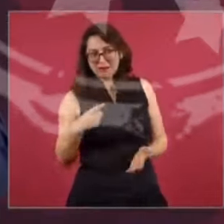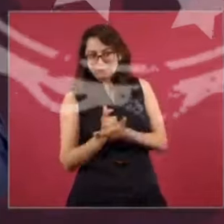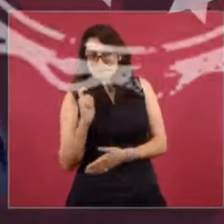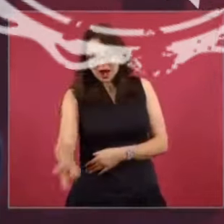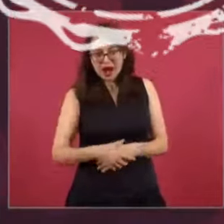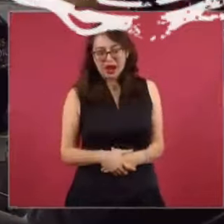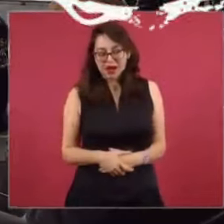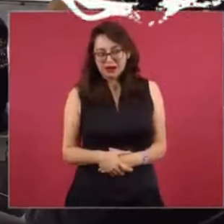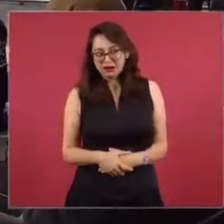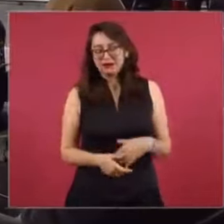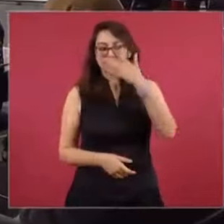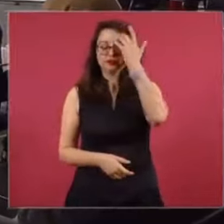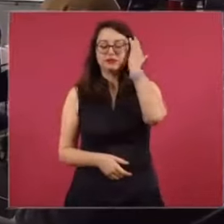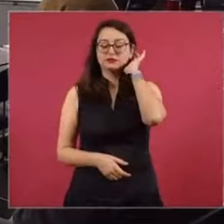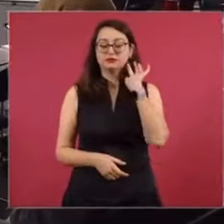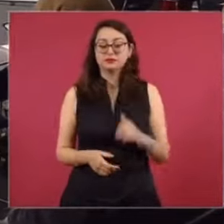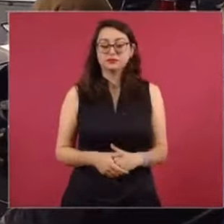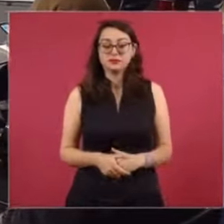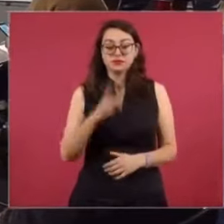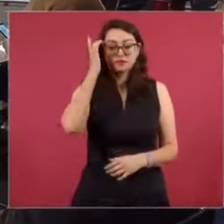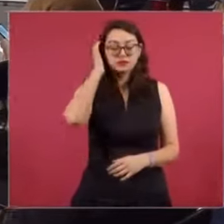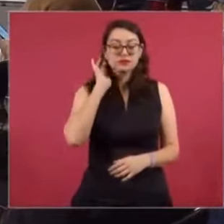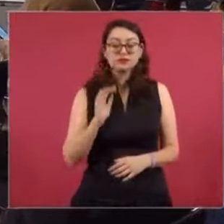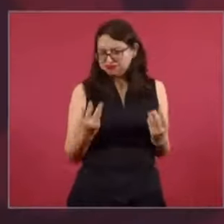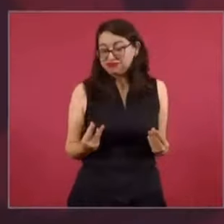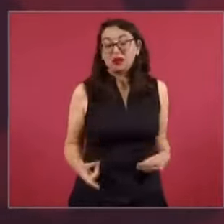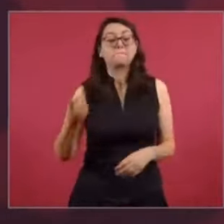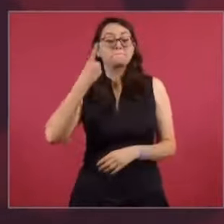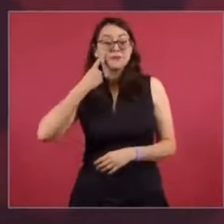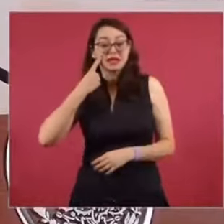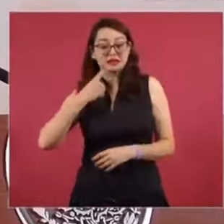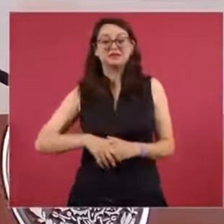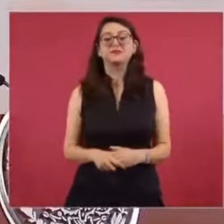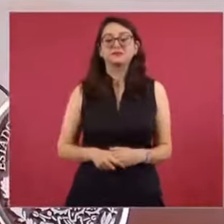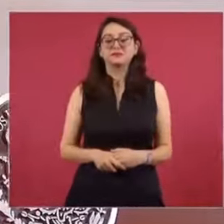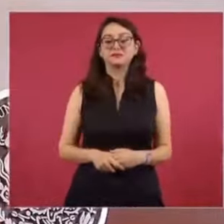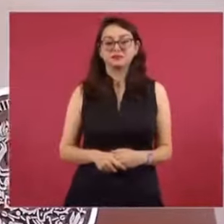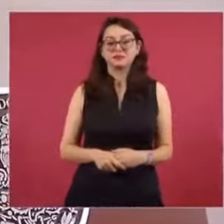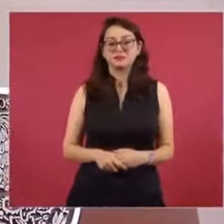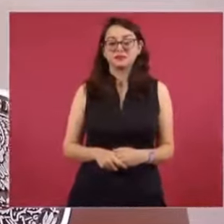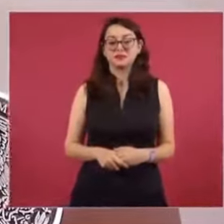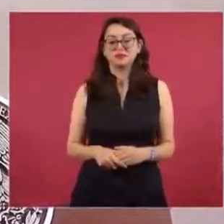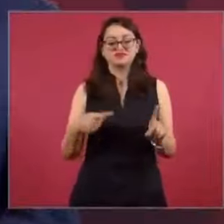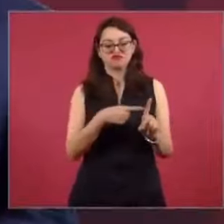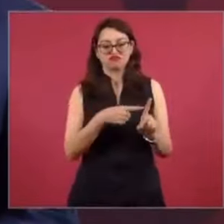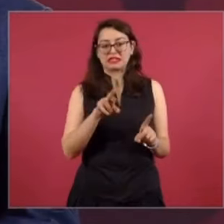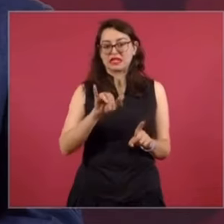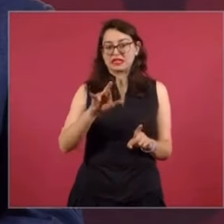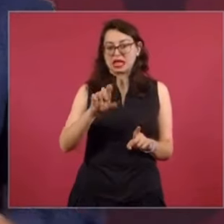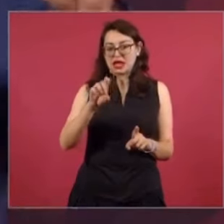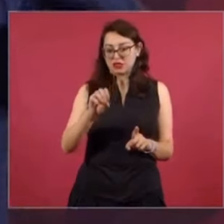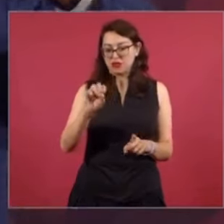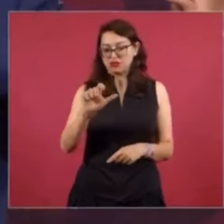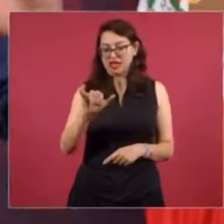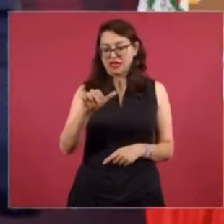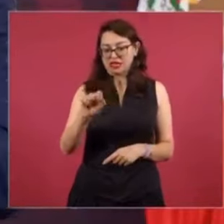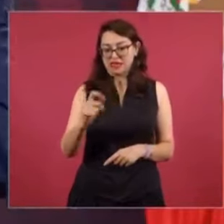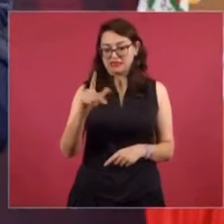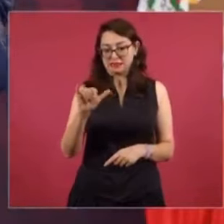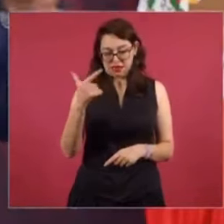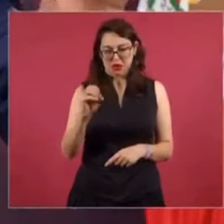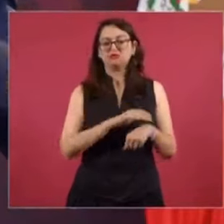Yo les voy a contar algo sobre Salinas Viejo. En efecto, es mi amigo Ricardo. Pero tenemos,